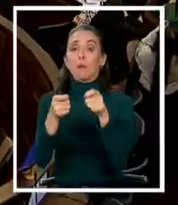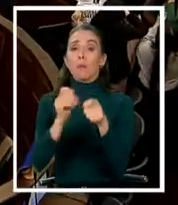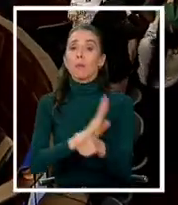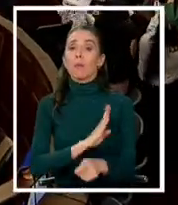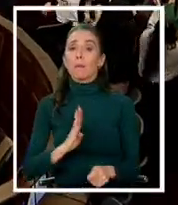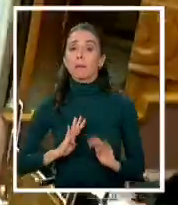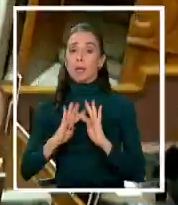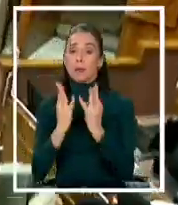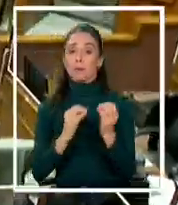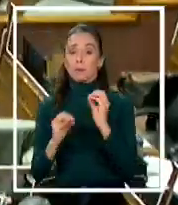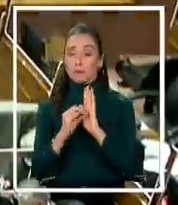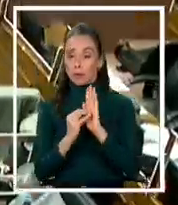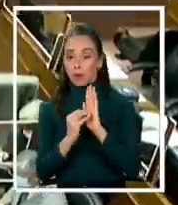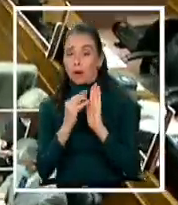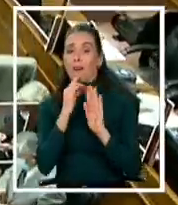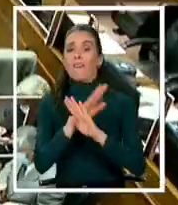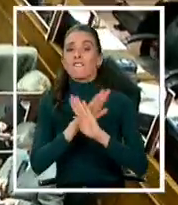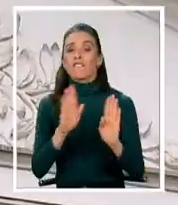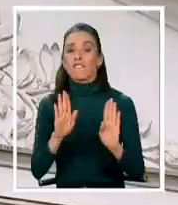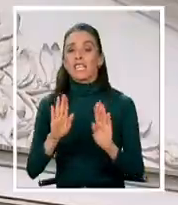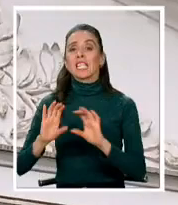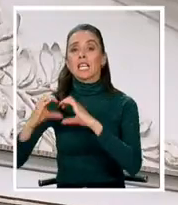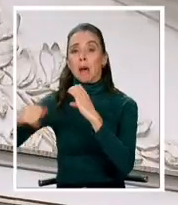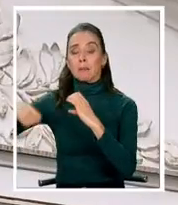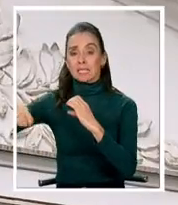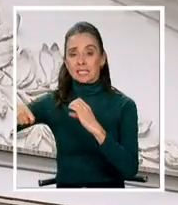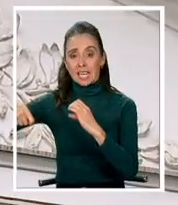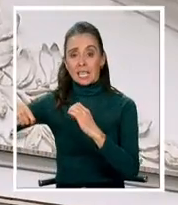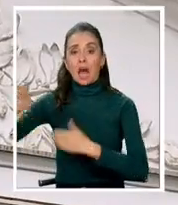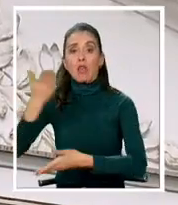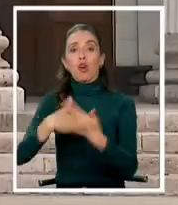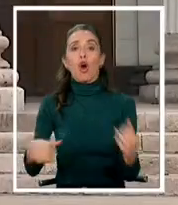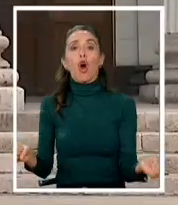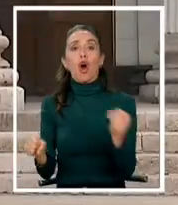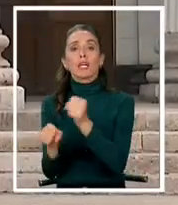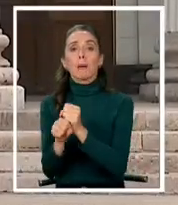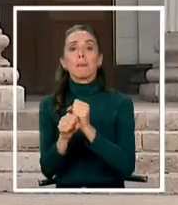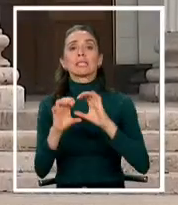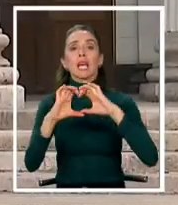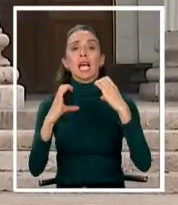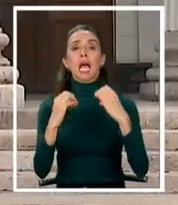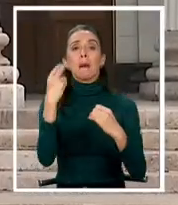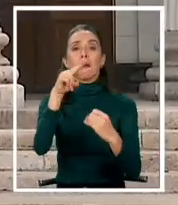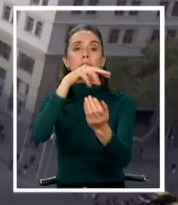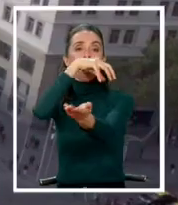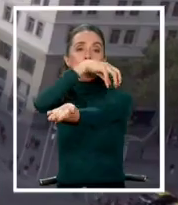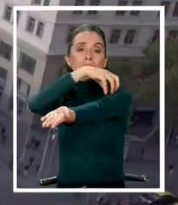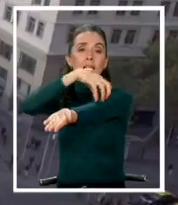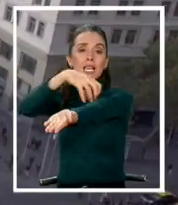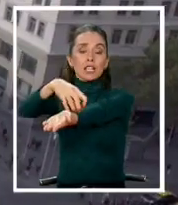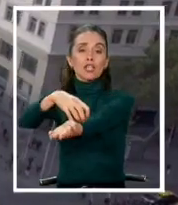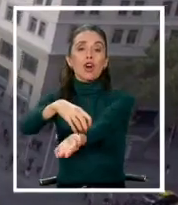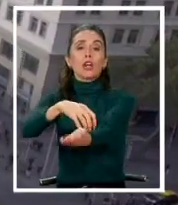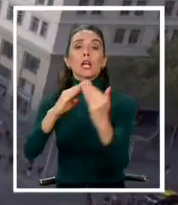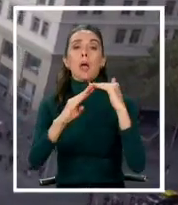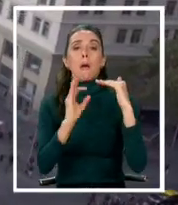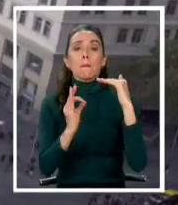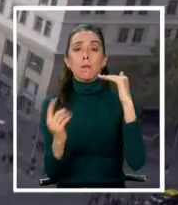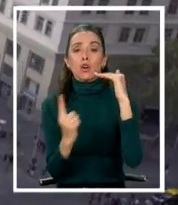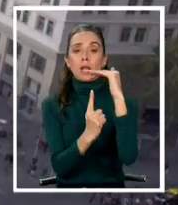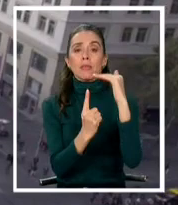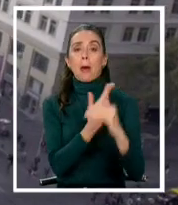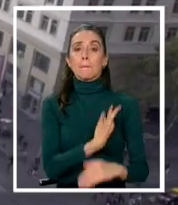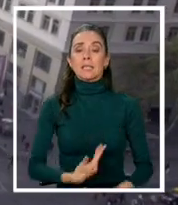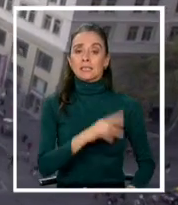los constituyentes, que plantearon el fin al actual senado, el que sería reemplazado por la Cámara de las Regiones y en la moneda un presidente de la